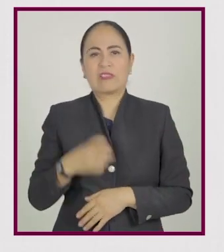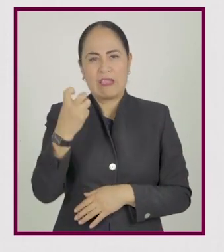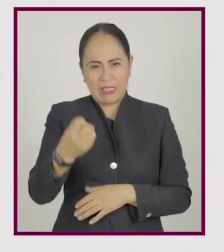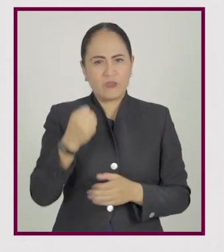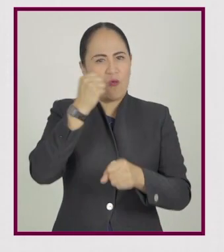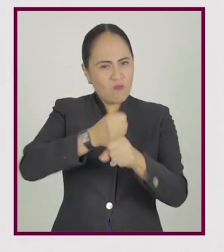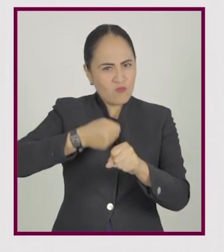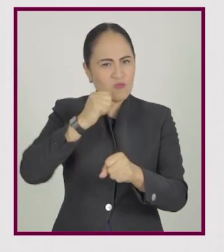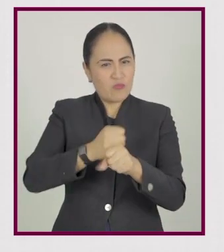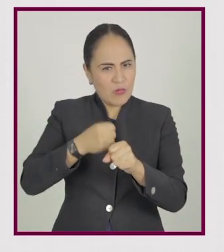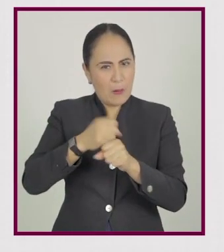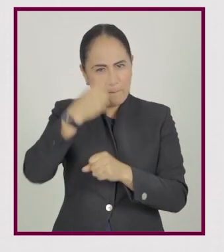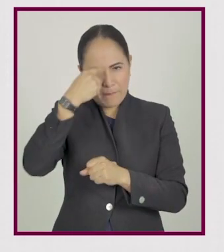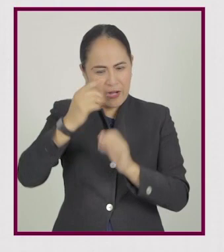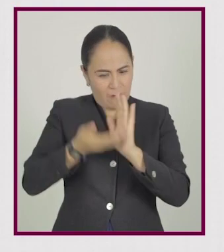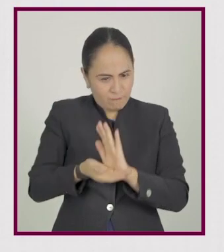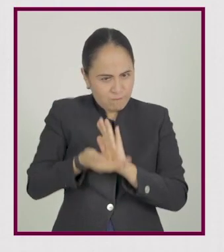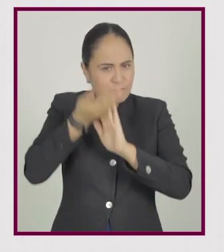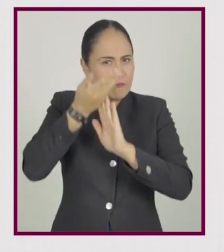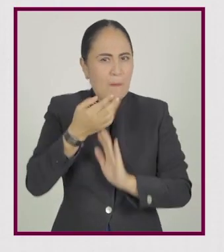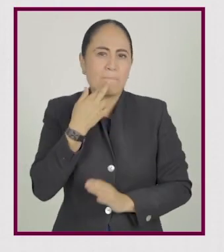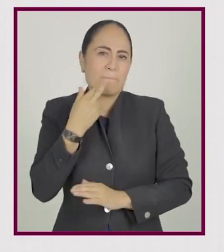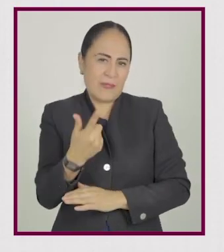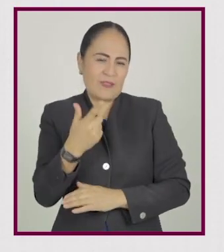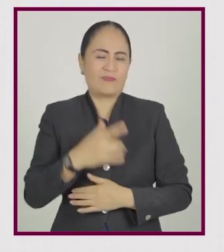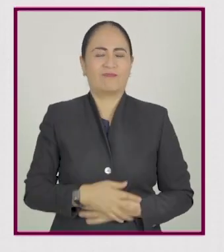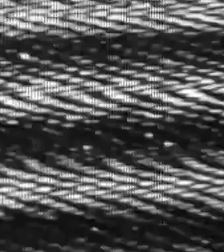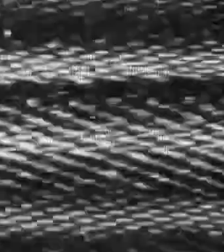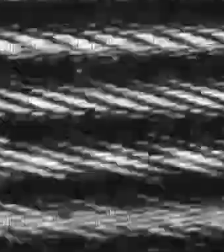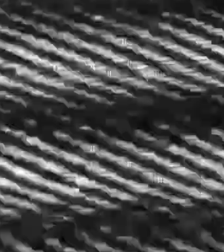y por lo tanto se puede entrenar para su desarrollo.